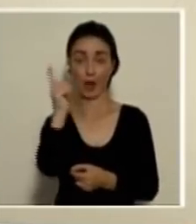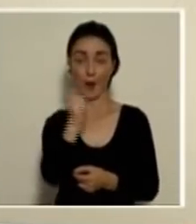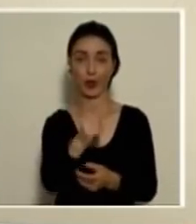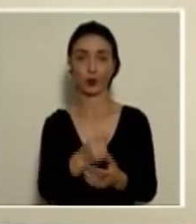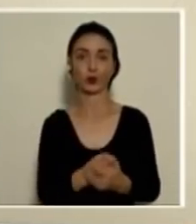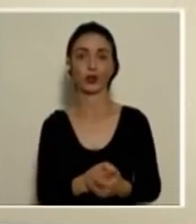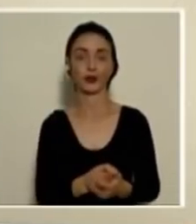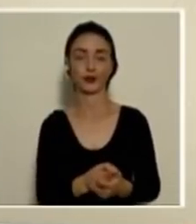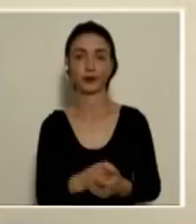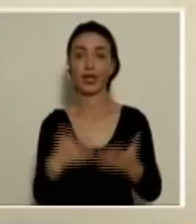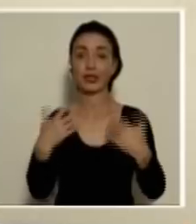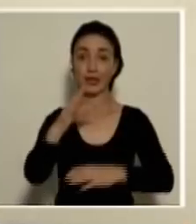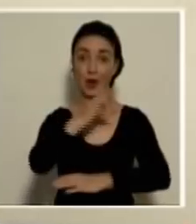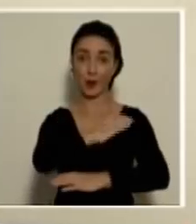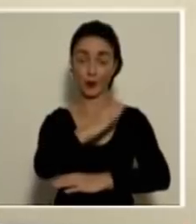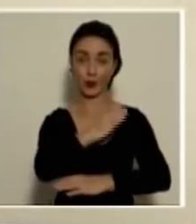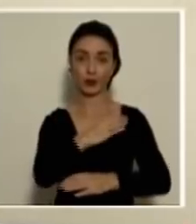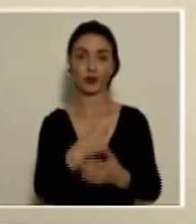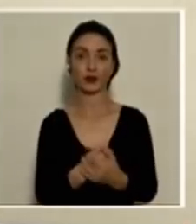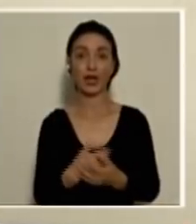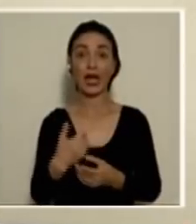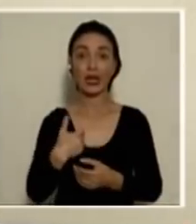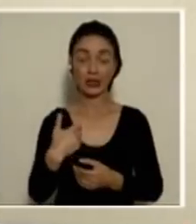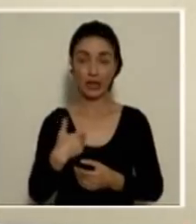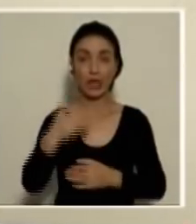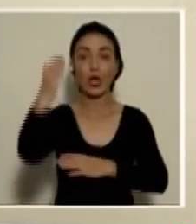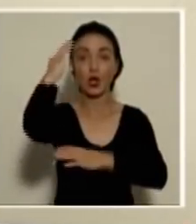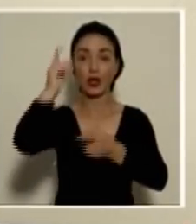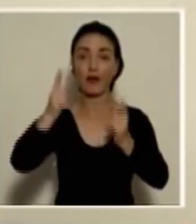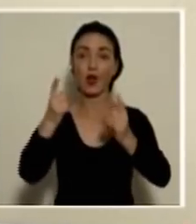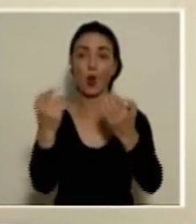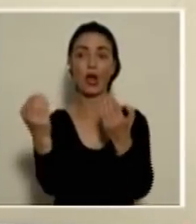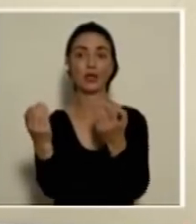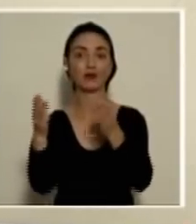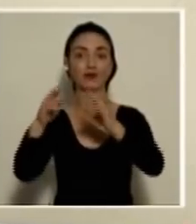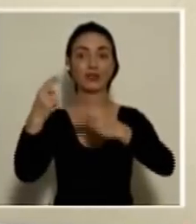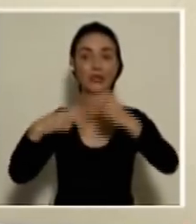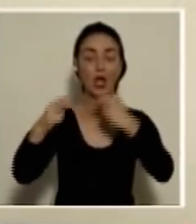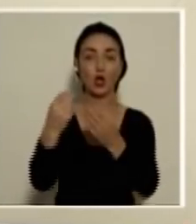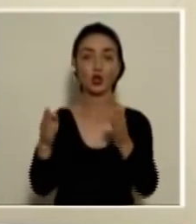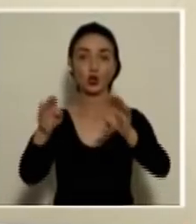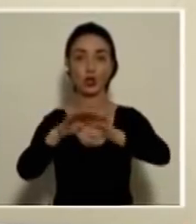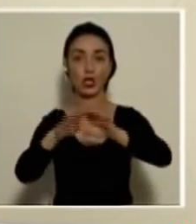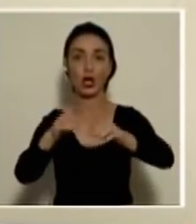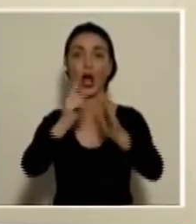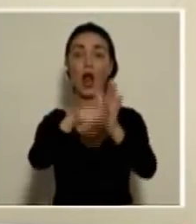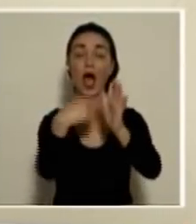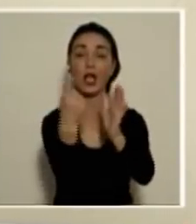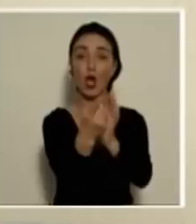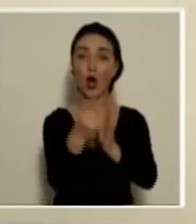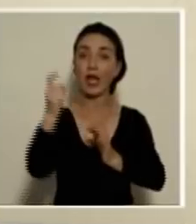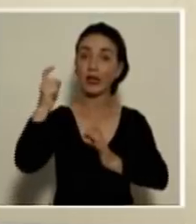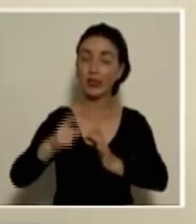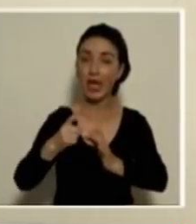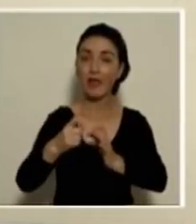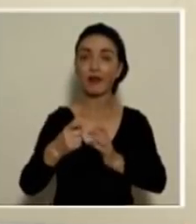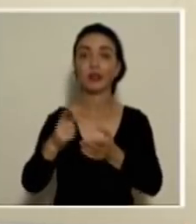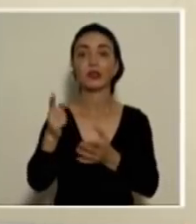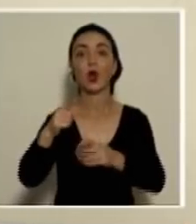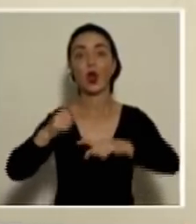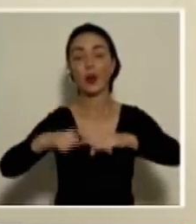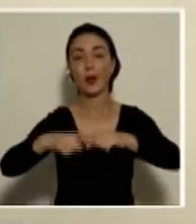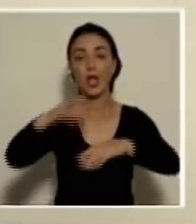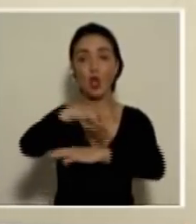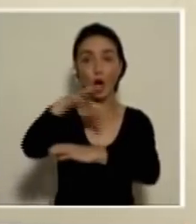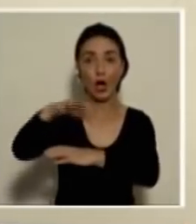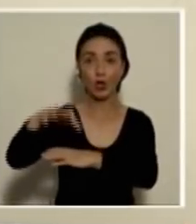regional consulta. ¿Ya los oficiales de Fuerza Pública tienen claro qué negocios deben cerrar y a qué hora tenemos conocimiento que se dio algunos cantones casos